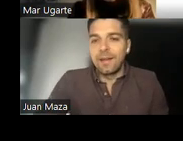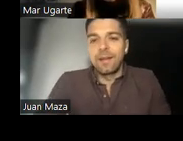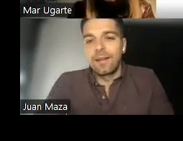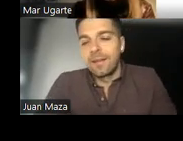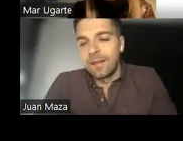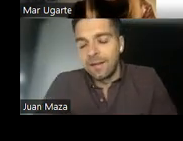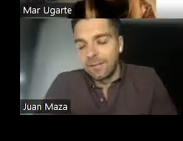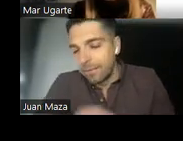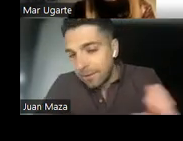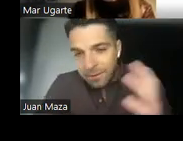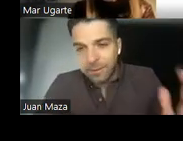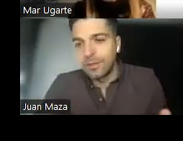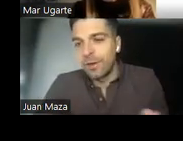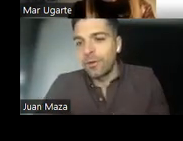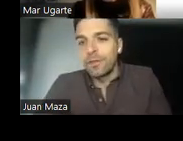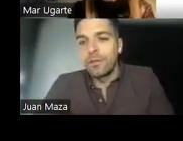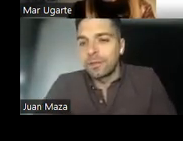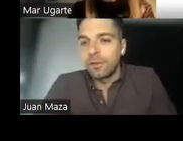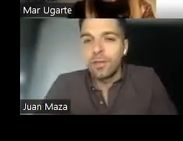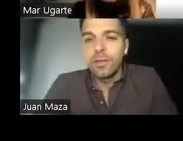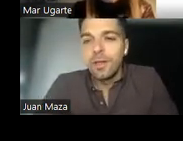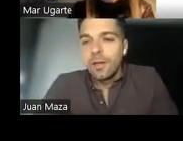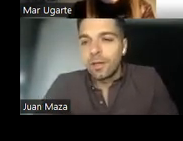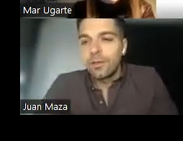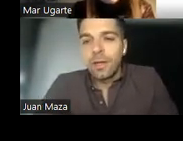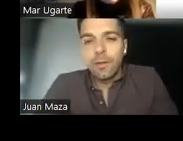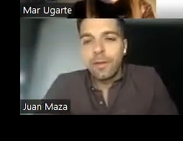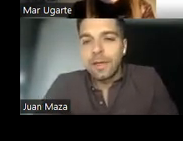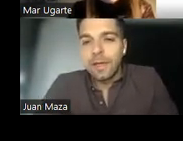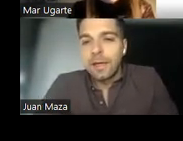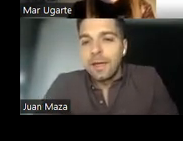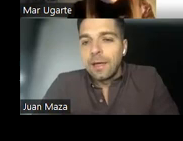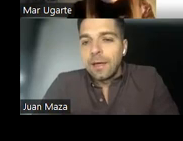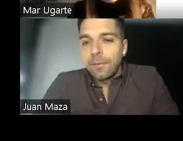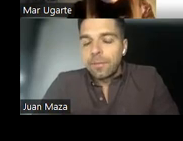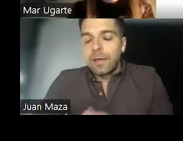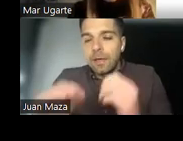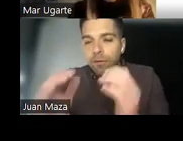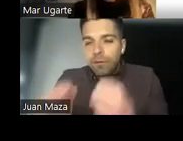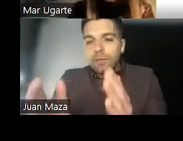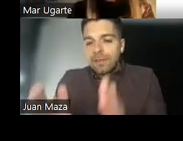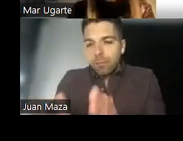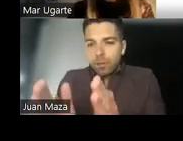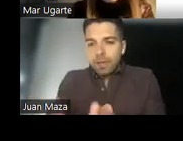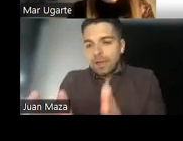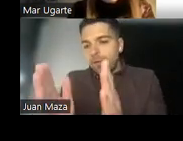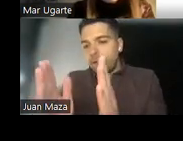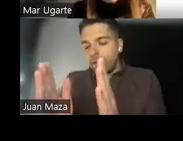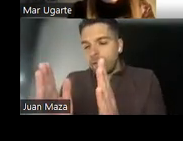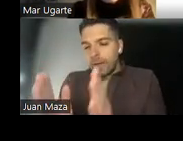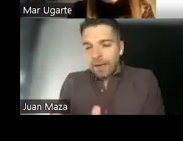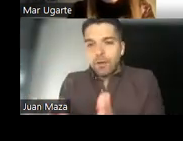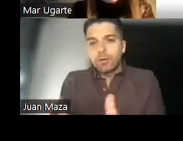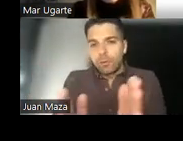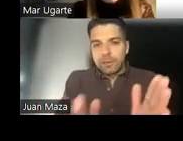permitirme la expresión del rollo fisiopatológico, lo que sí os queremos decir es que el olfato está muy marcado